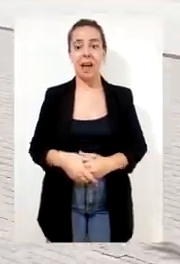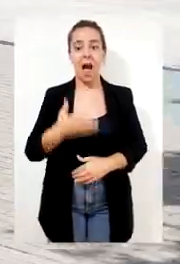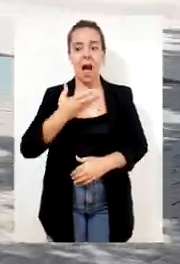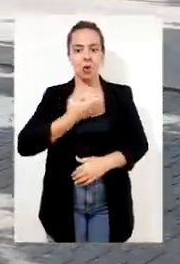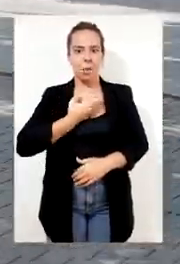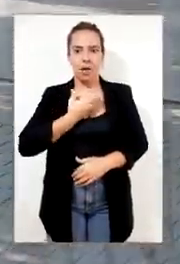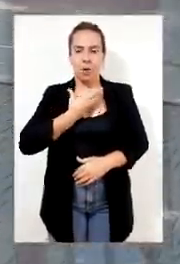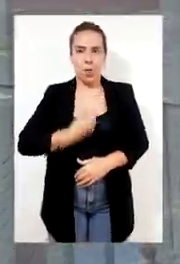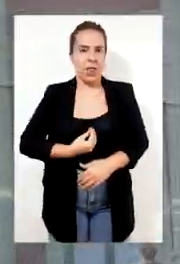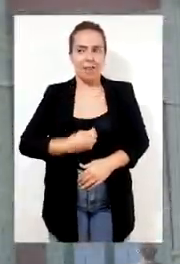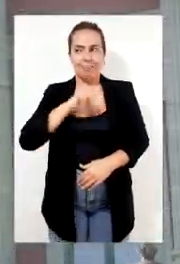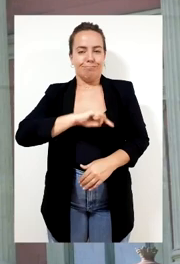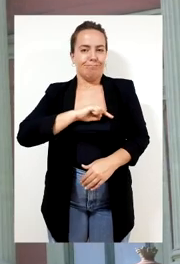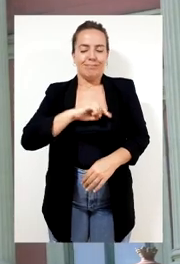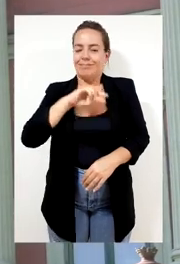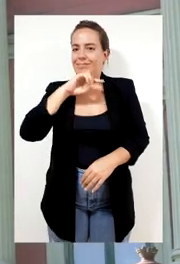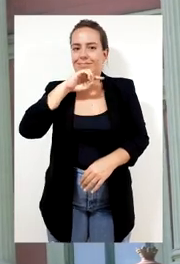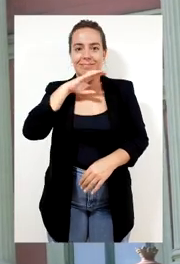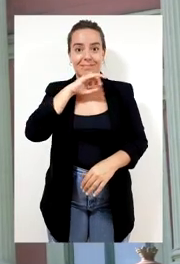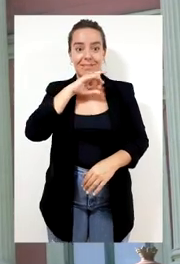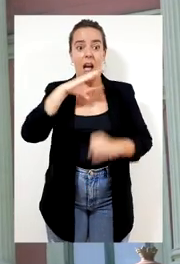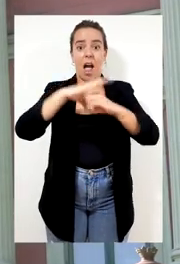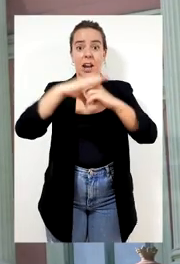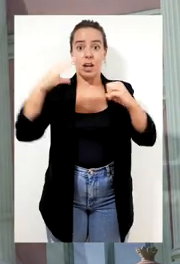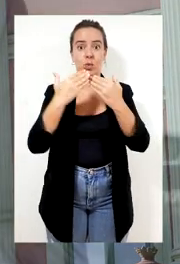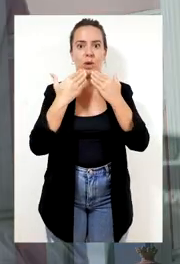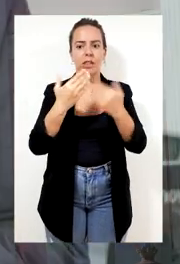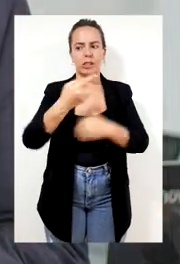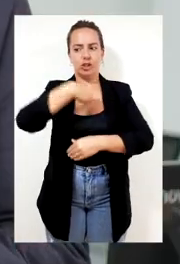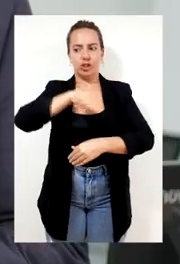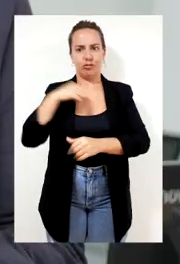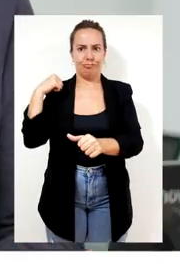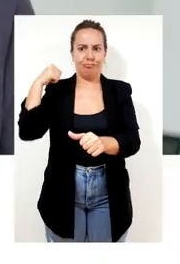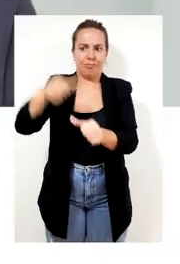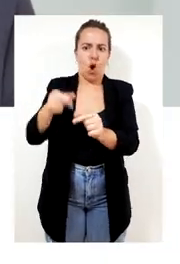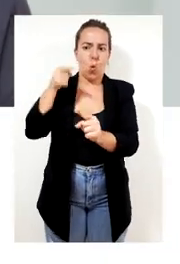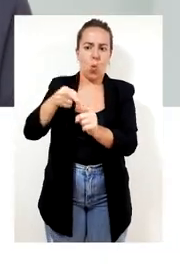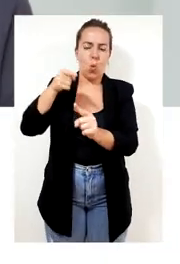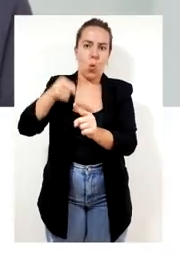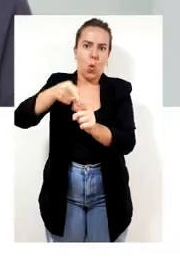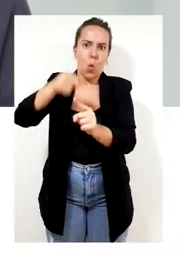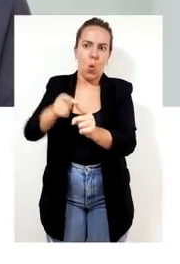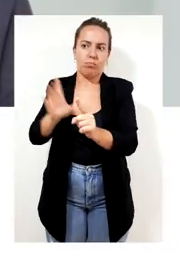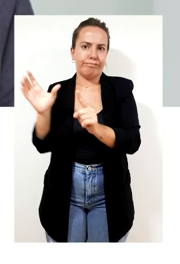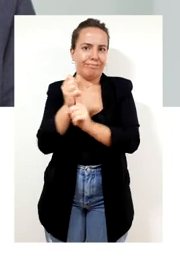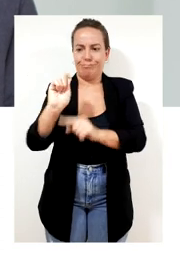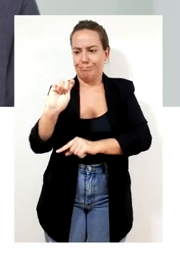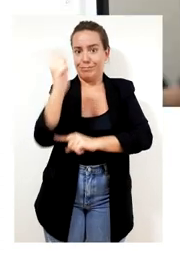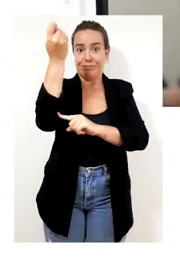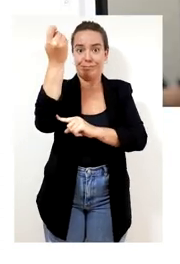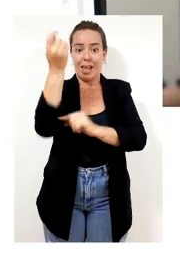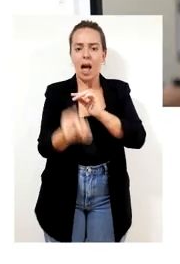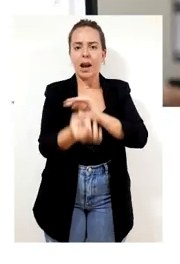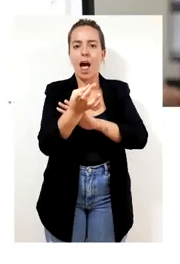Desde el Ayuntamiento de Murcia estamos muy satisfechos. Gracias a Inetum hemos alcanzado todos los objetivos propuestos. Hemos